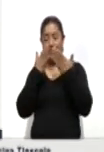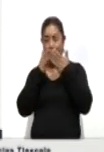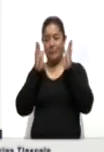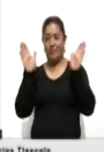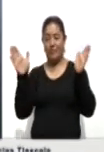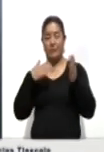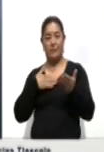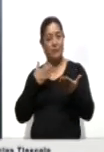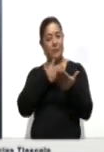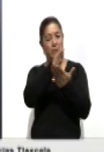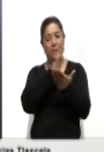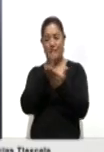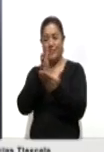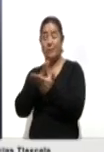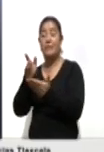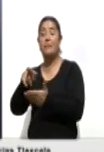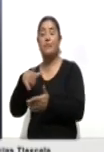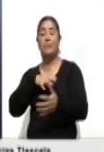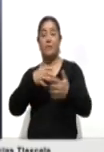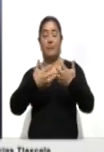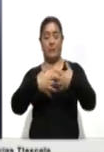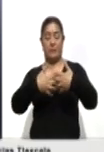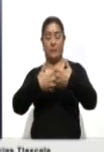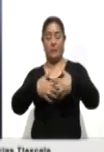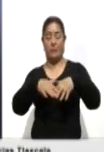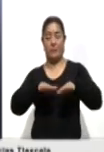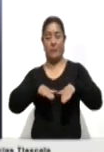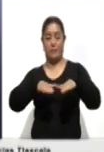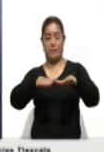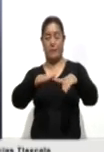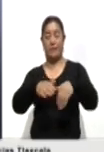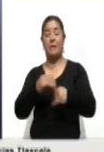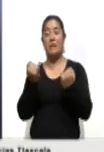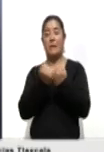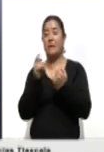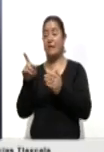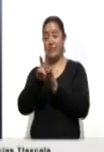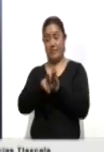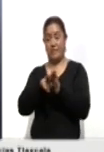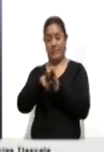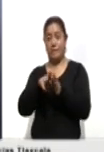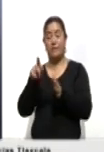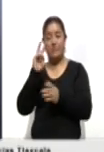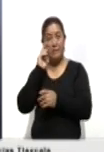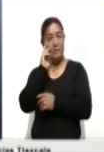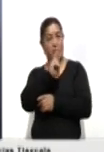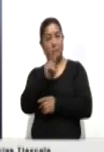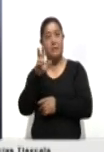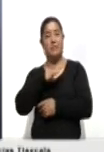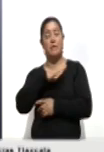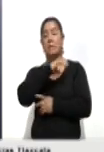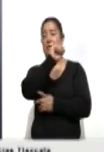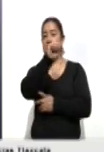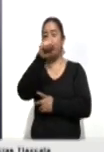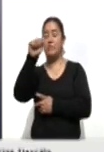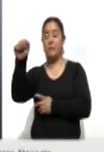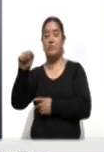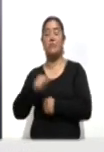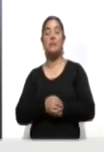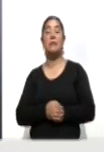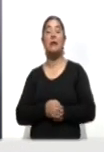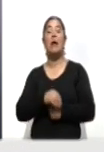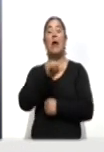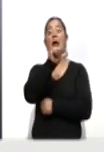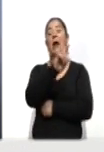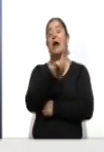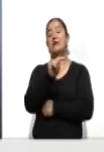la industria textil. Sánchez García también publicó un video donde informó que realizó un toque de puertas en la comunidad del Carmen Astama,